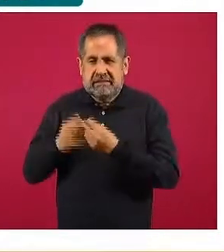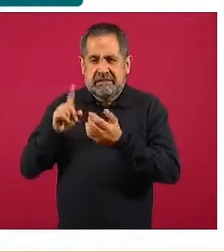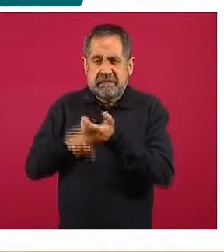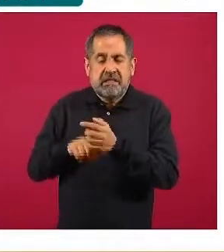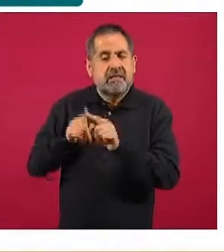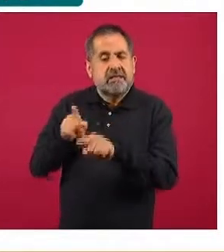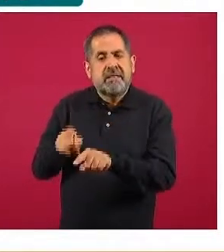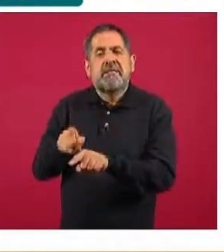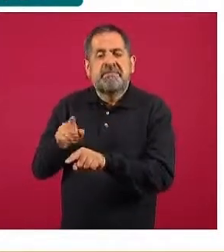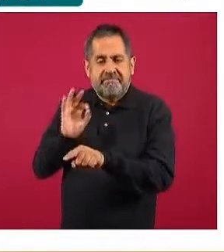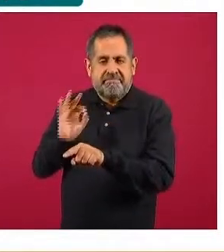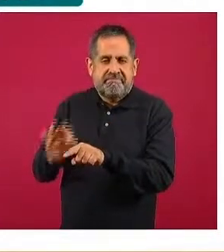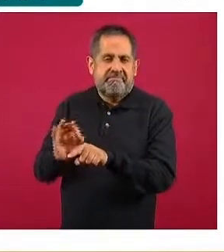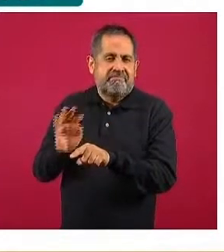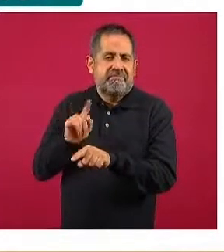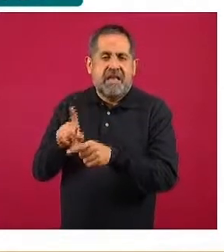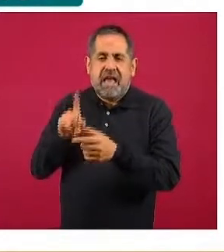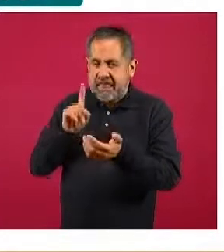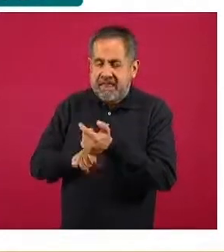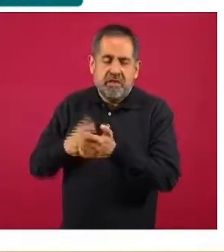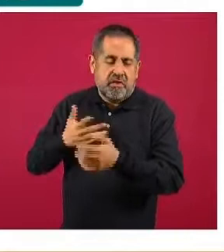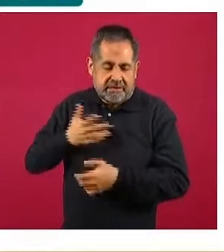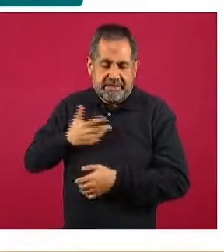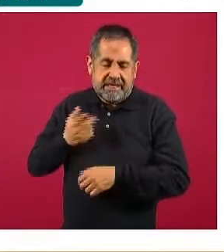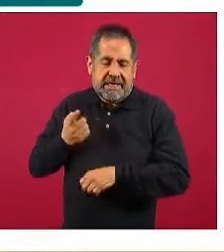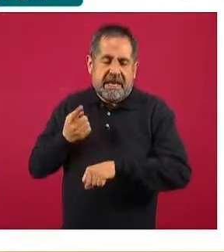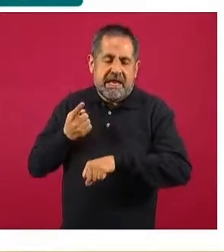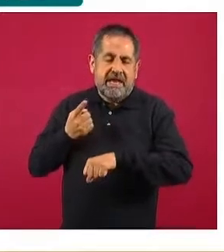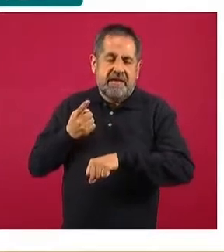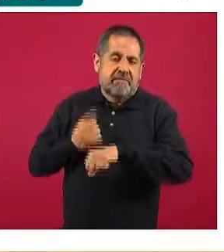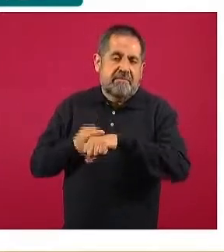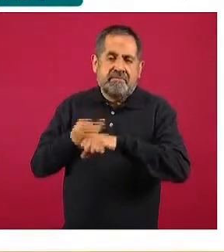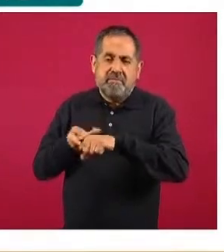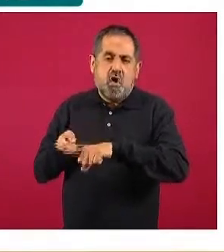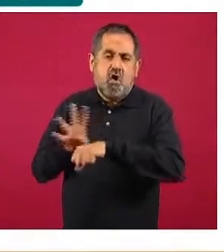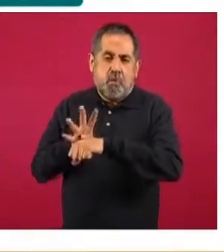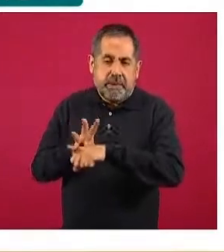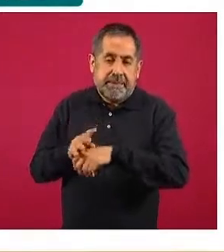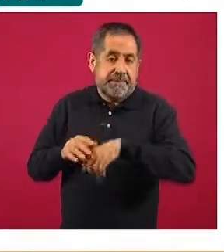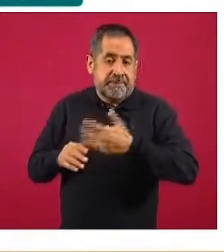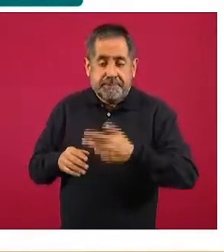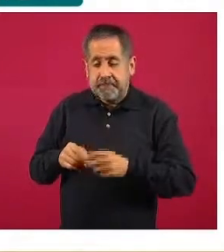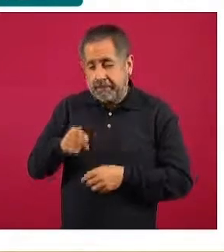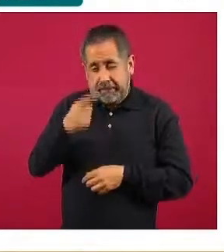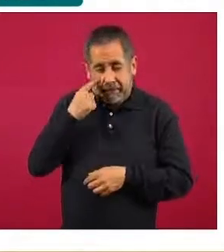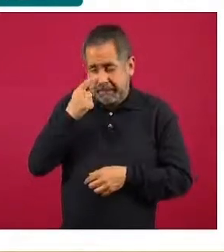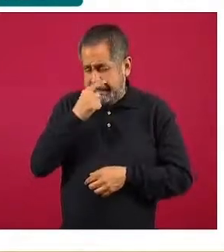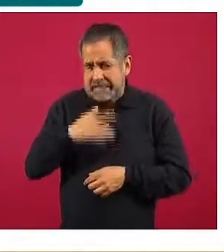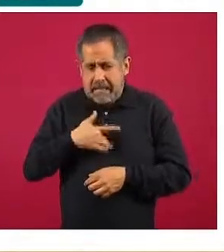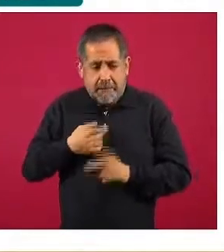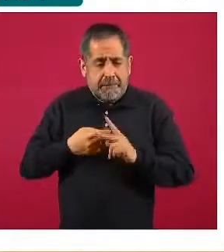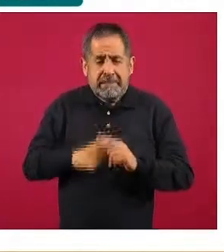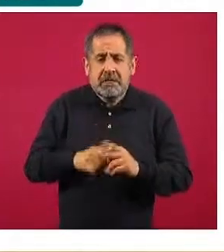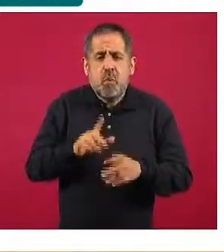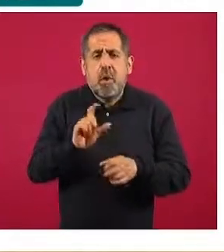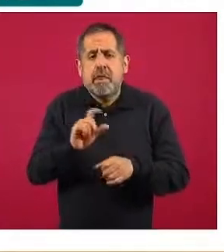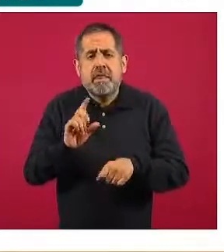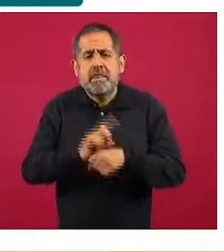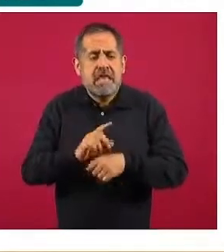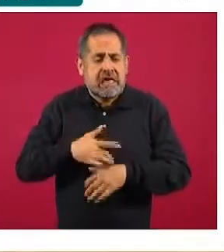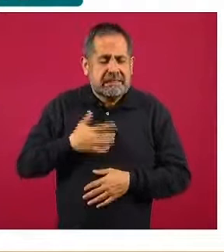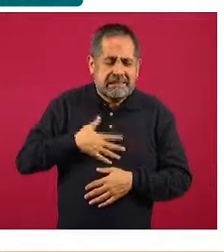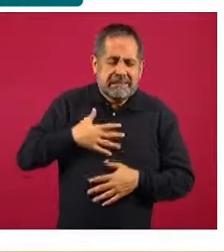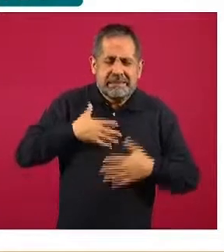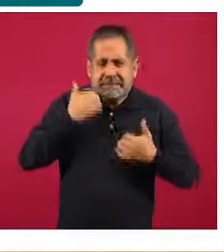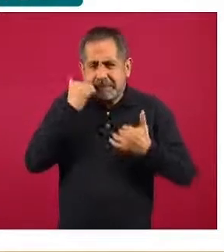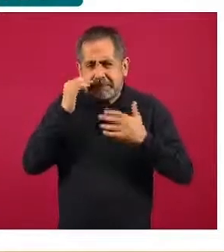decimos de seguro son casos confirmados de COVID-19 y en base a cuándo iniciaron con signos y síntomas de enfermedad para su semana